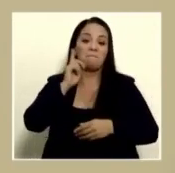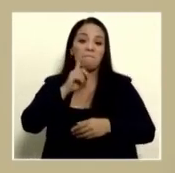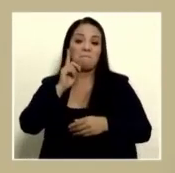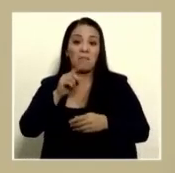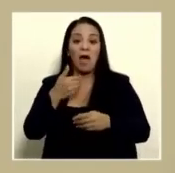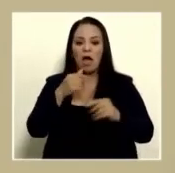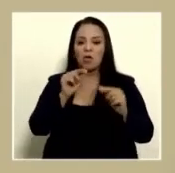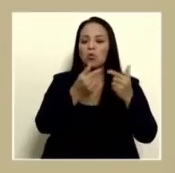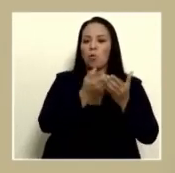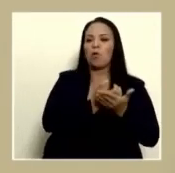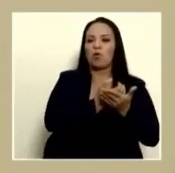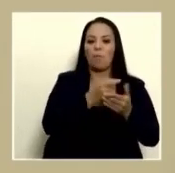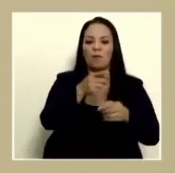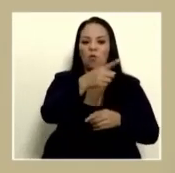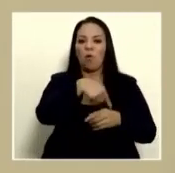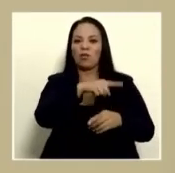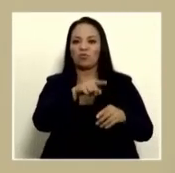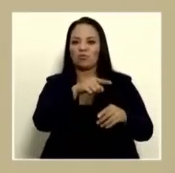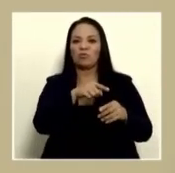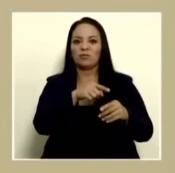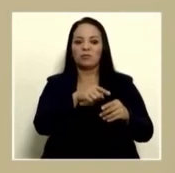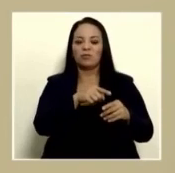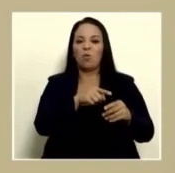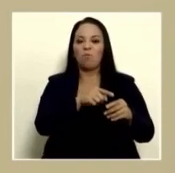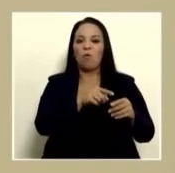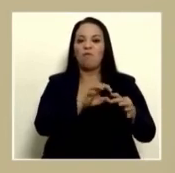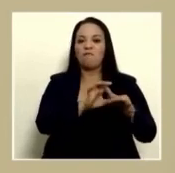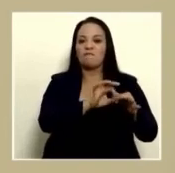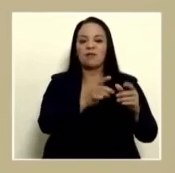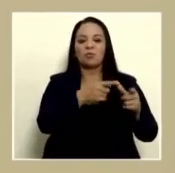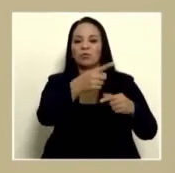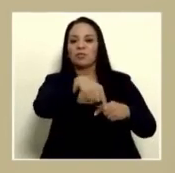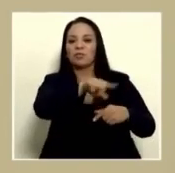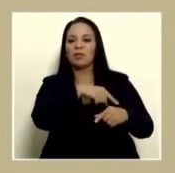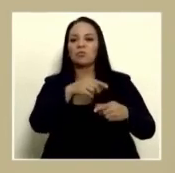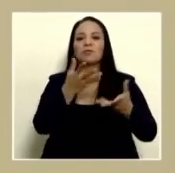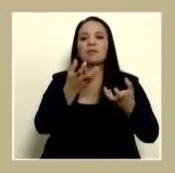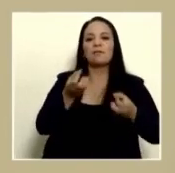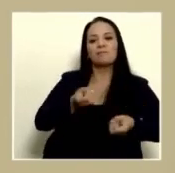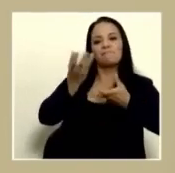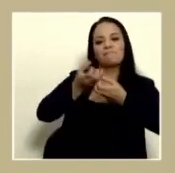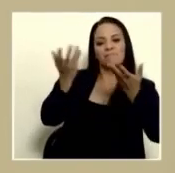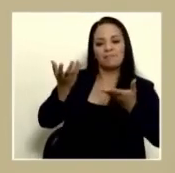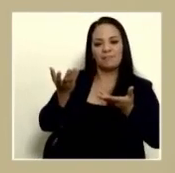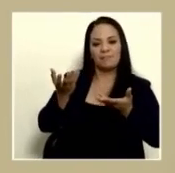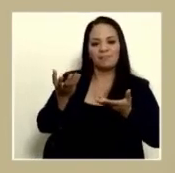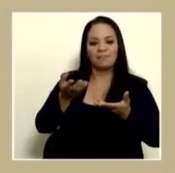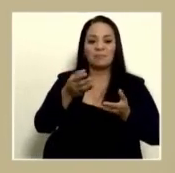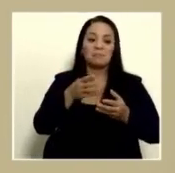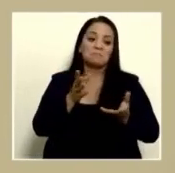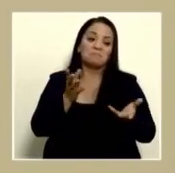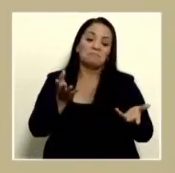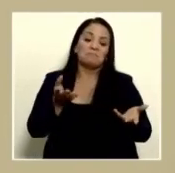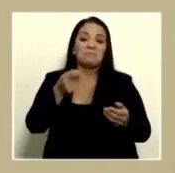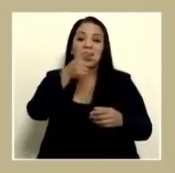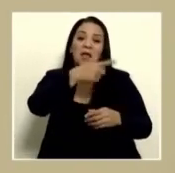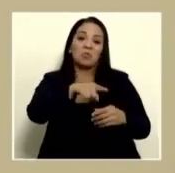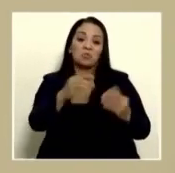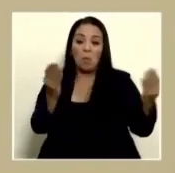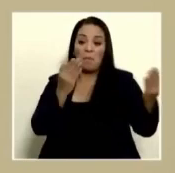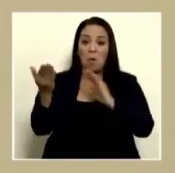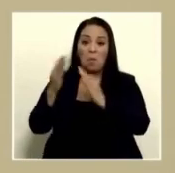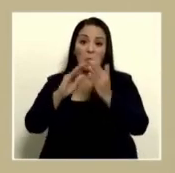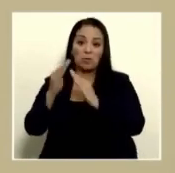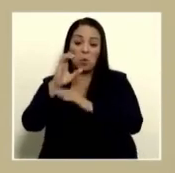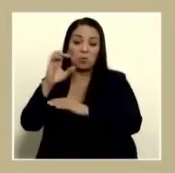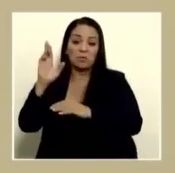ellos y sus cómplices, que pareciera que son muchos, pero muy poquitos en términos relativos a la población